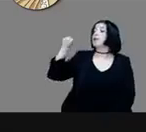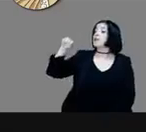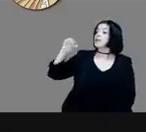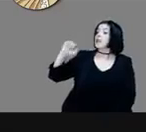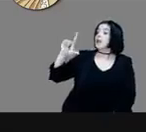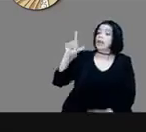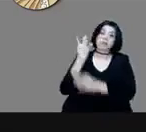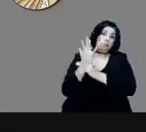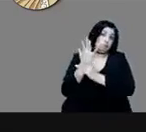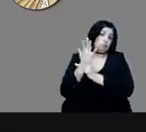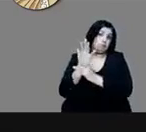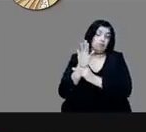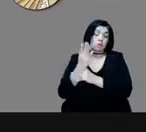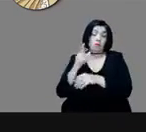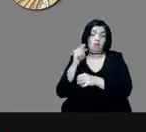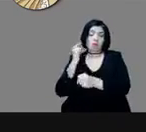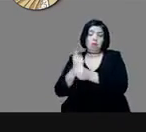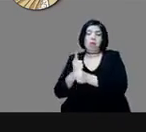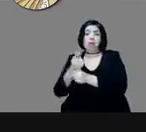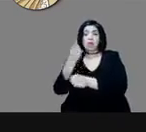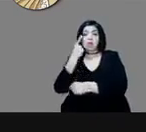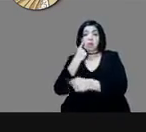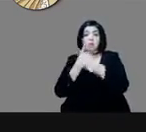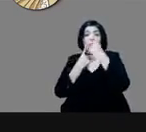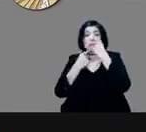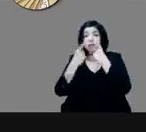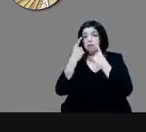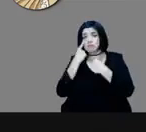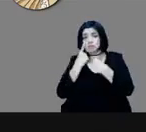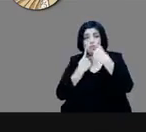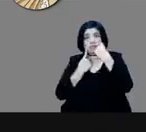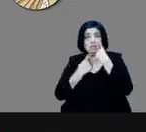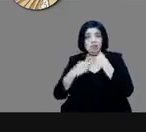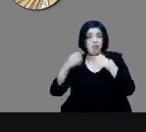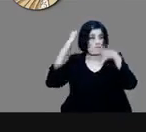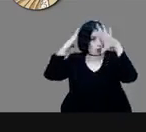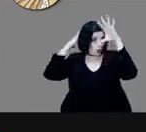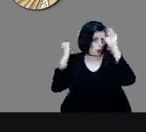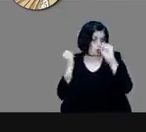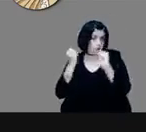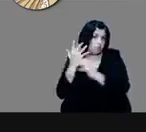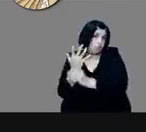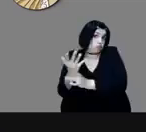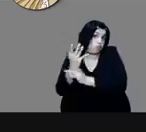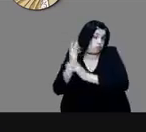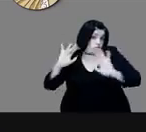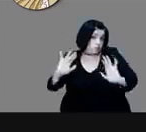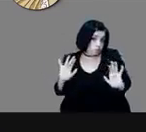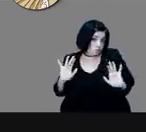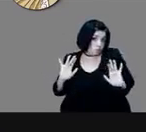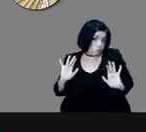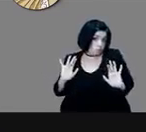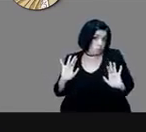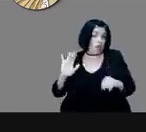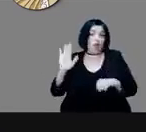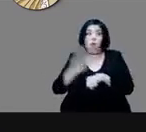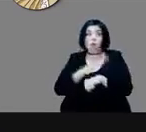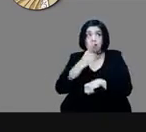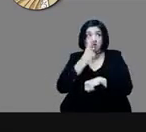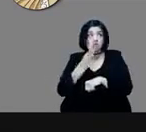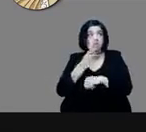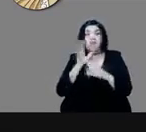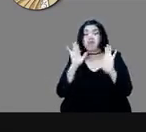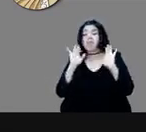saber que ya no va a llegar la retaguardia, ha sido destruida y pues suelta unas